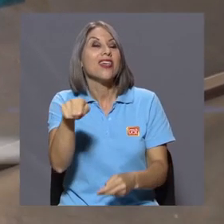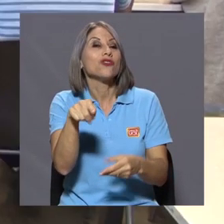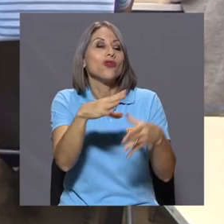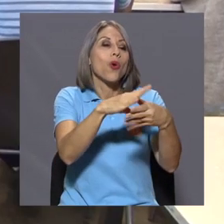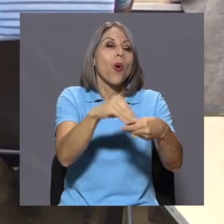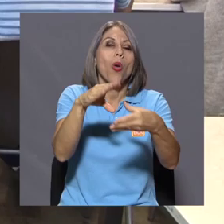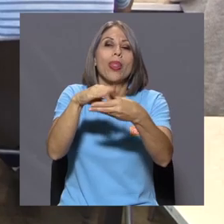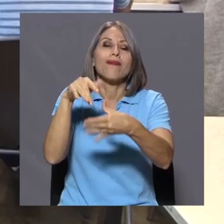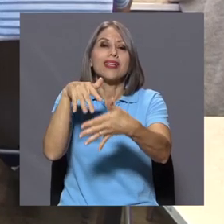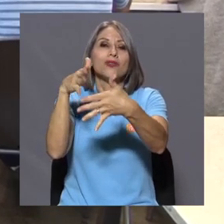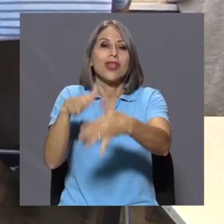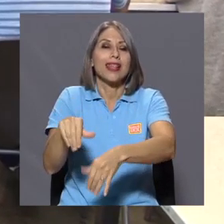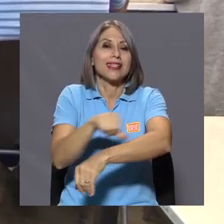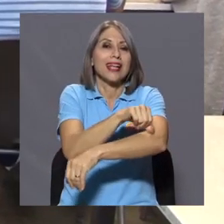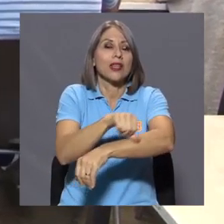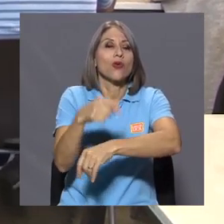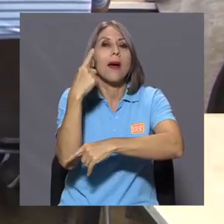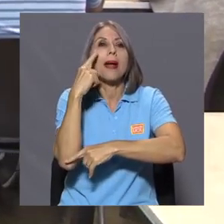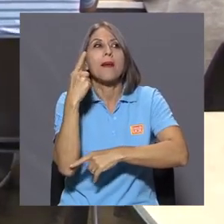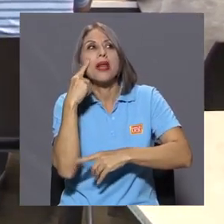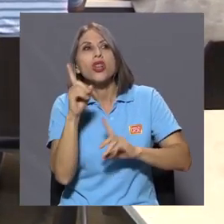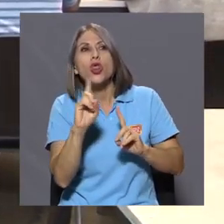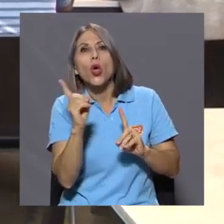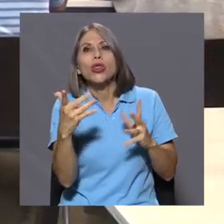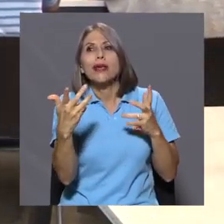encontraran el ambiente adecuado de sus dibujos.